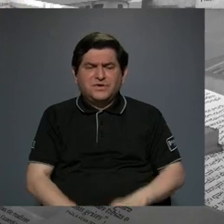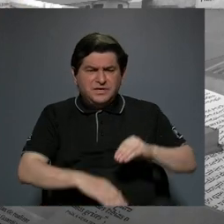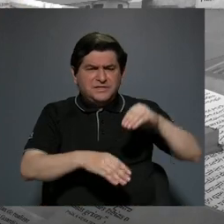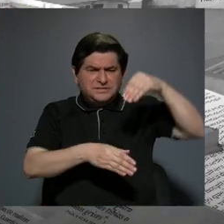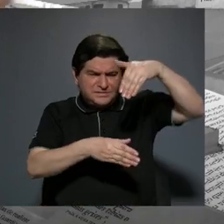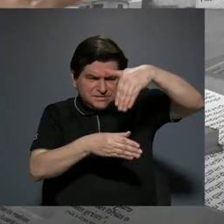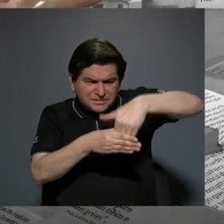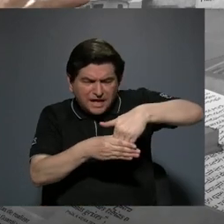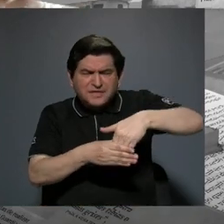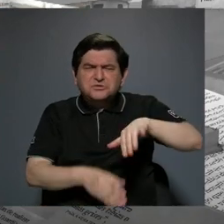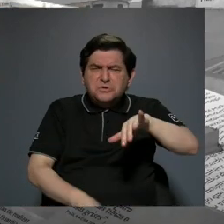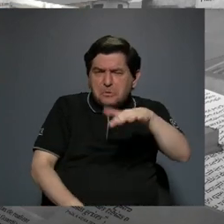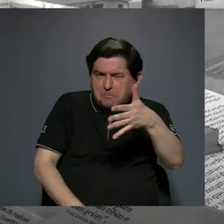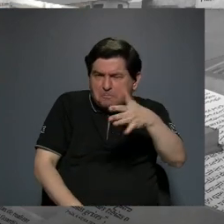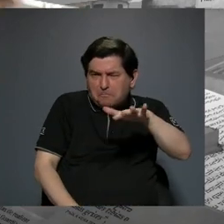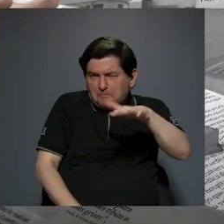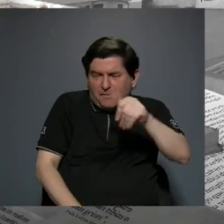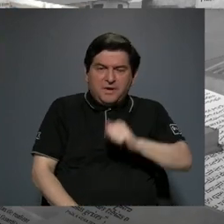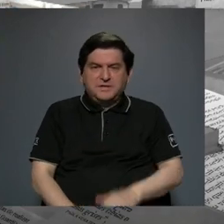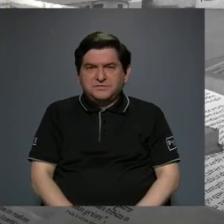involucrados aproximadamente